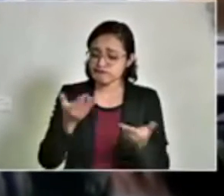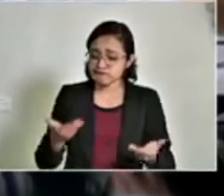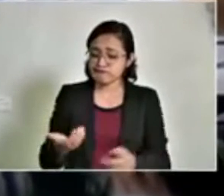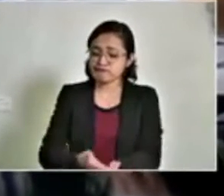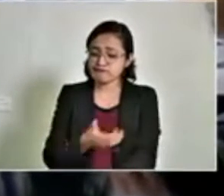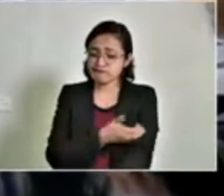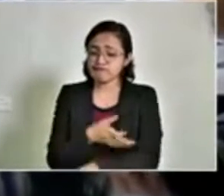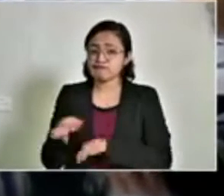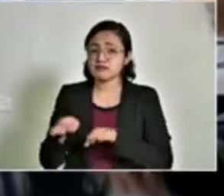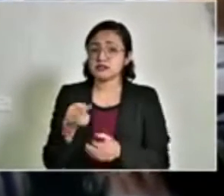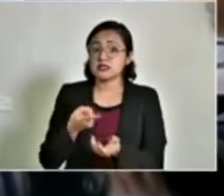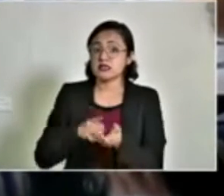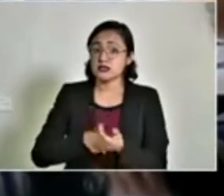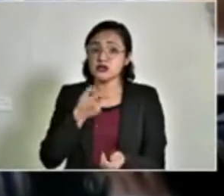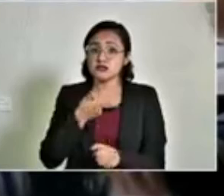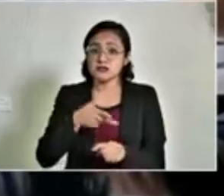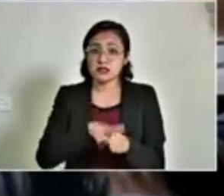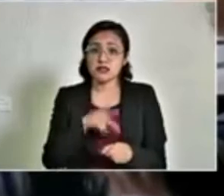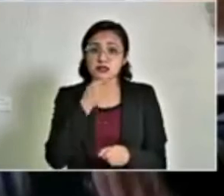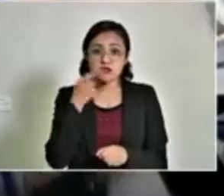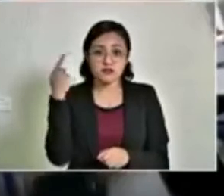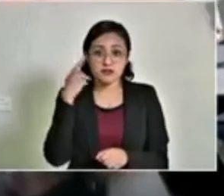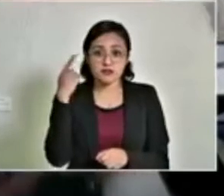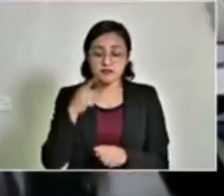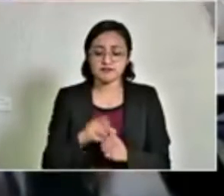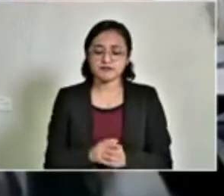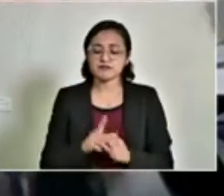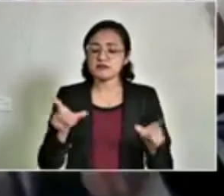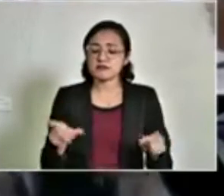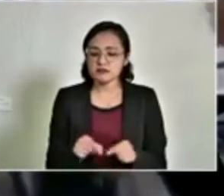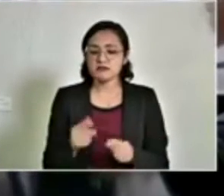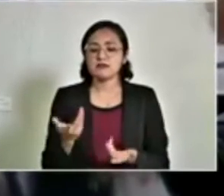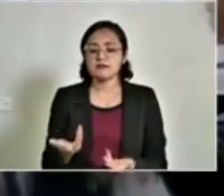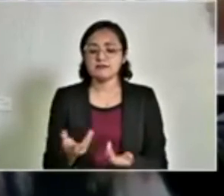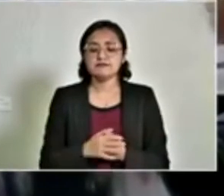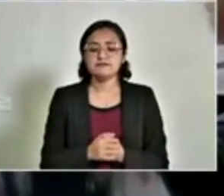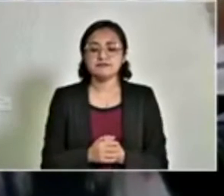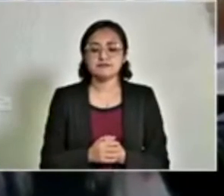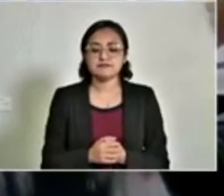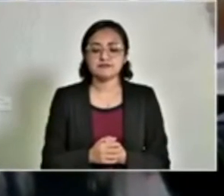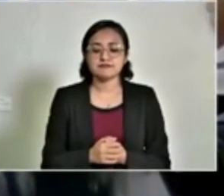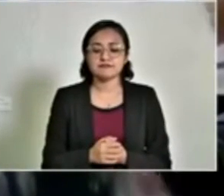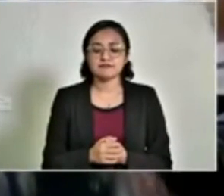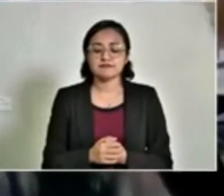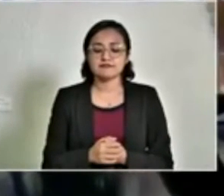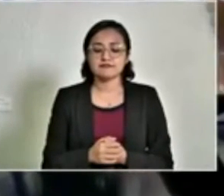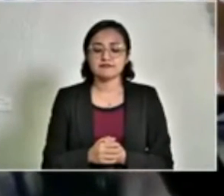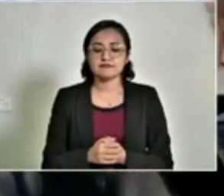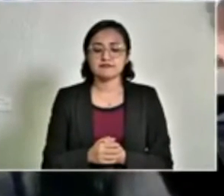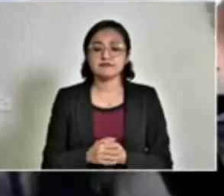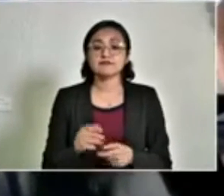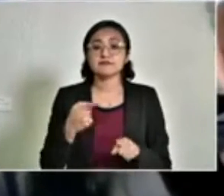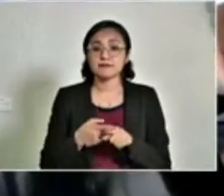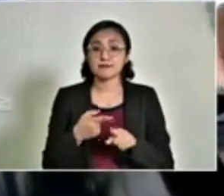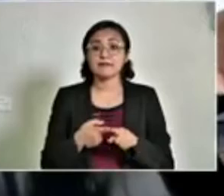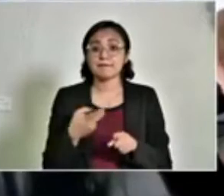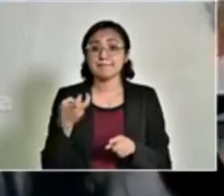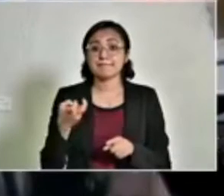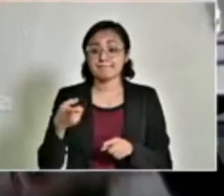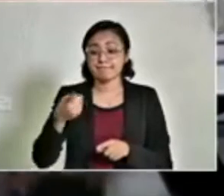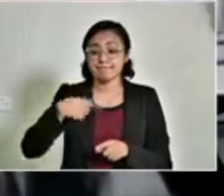compañeros trabajadores del hospital del Niño Poblano. Eso es en cuanto a la situación laboral